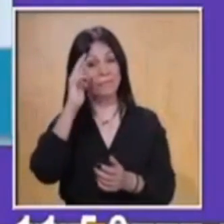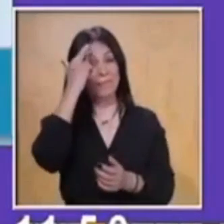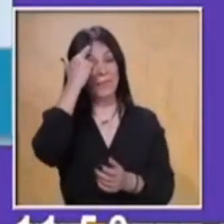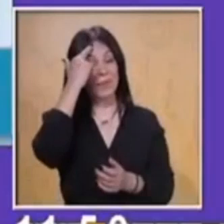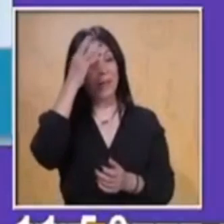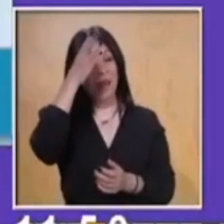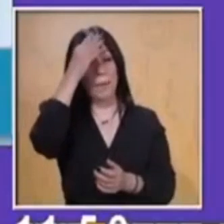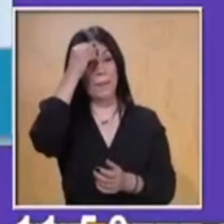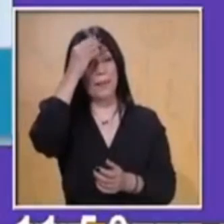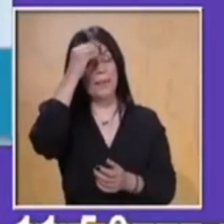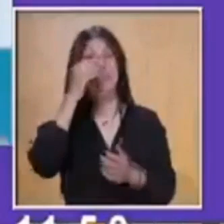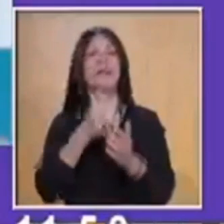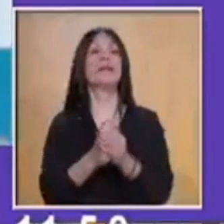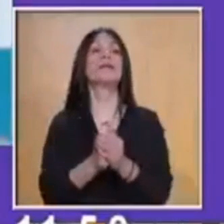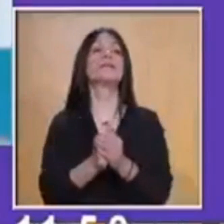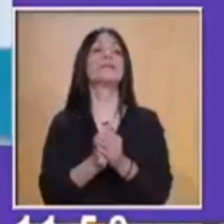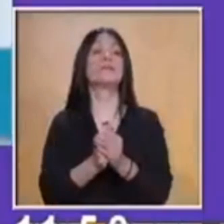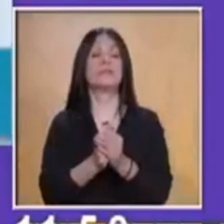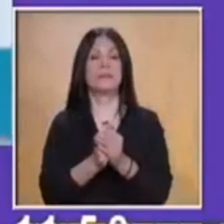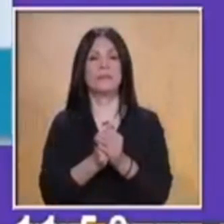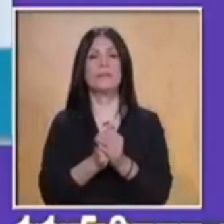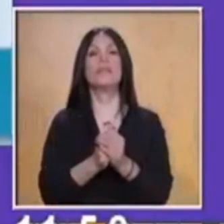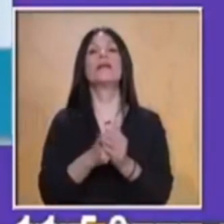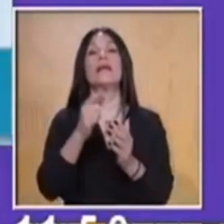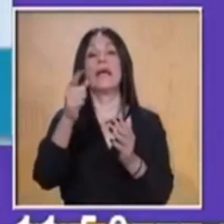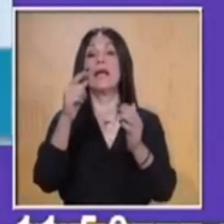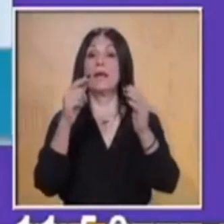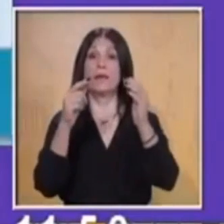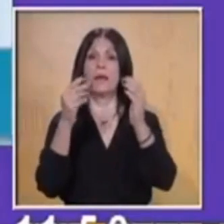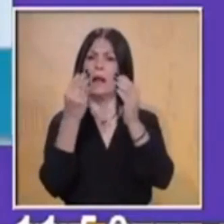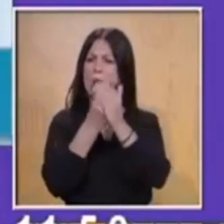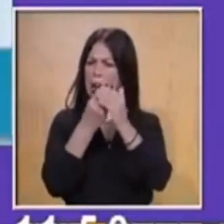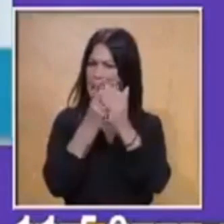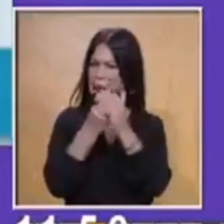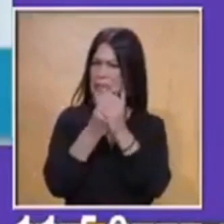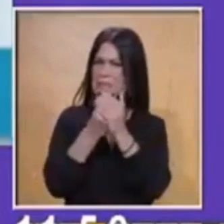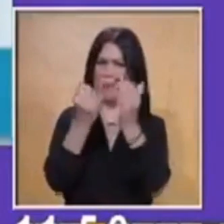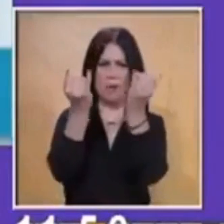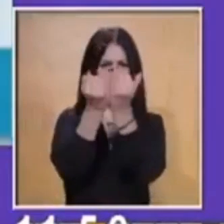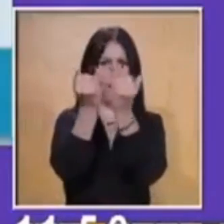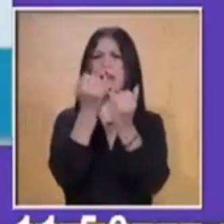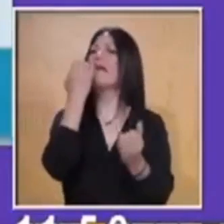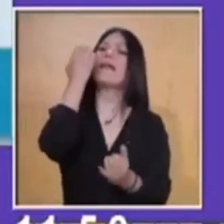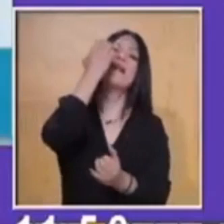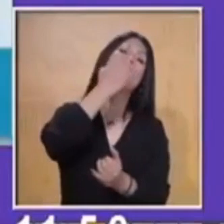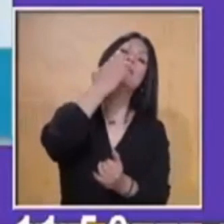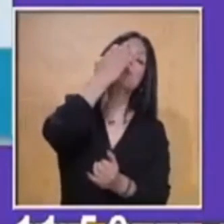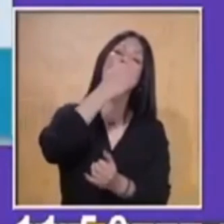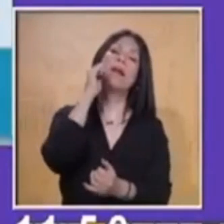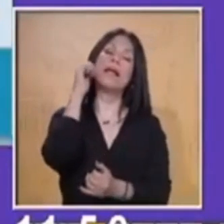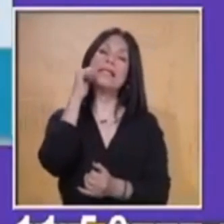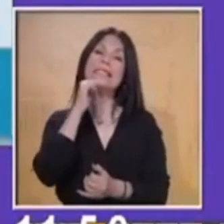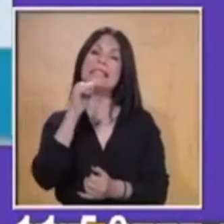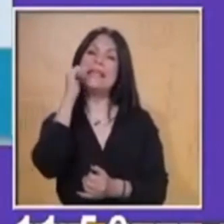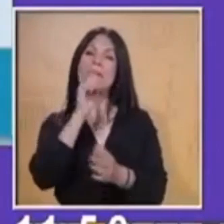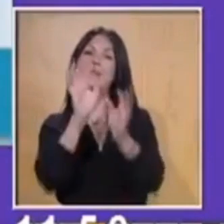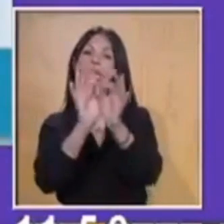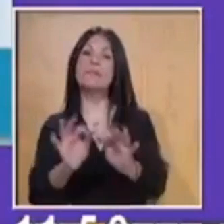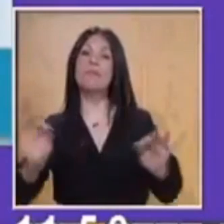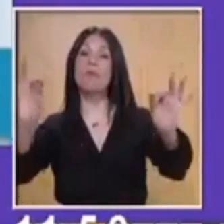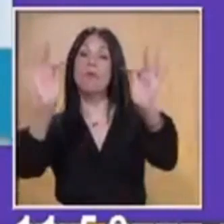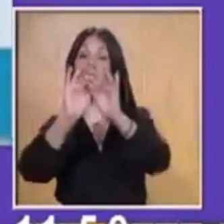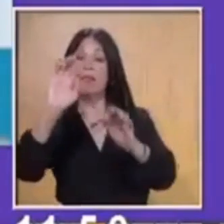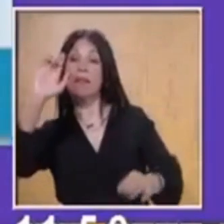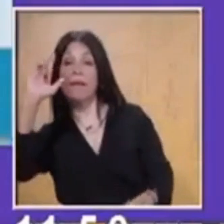clase, los maestros de ustedes, antes de iniciar una clase, van viendo qué es lo que van a aprender,